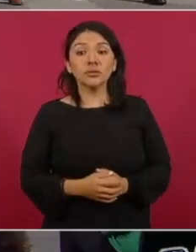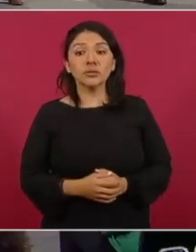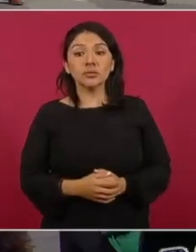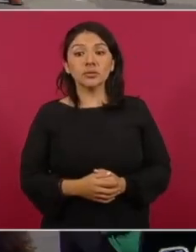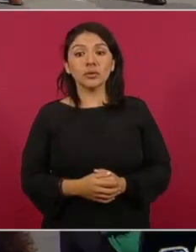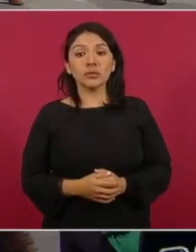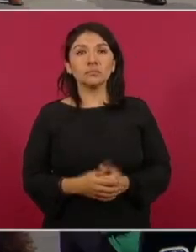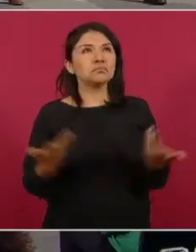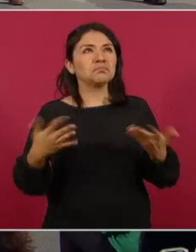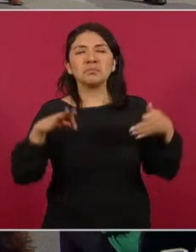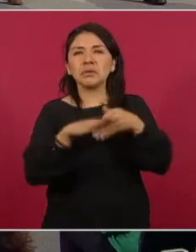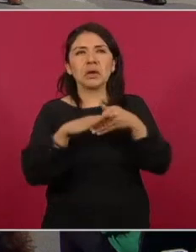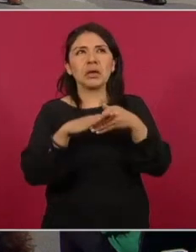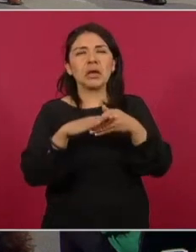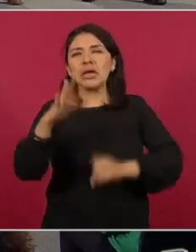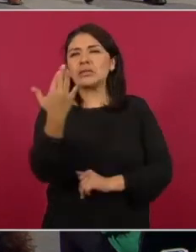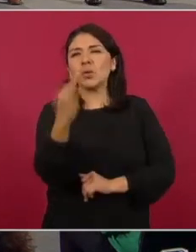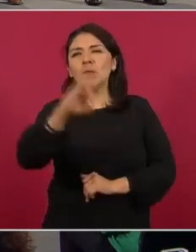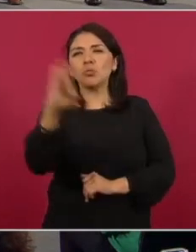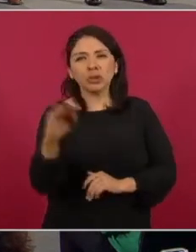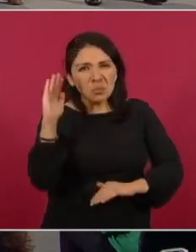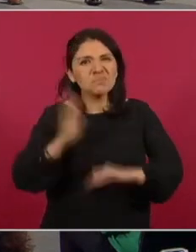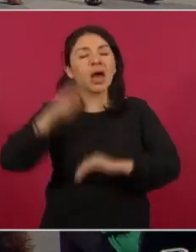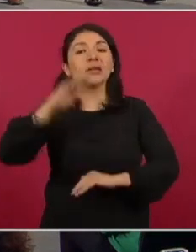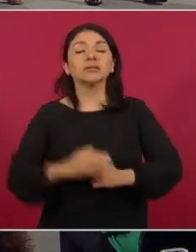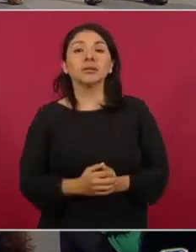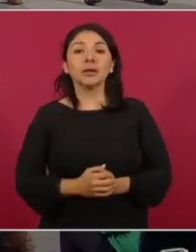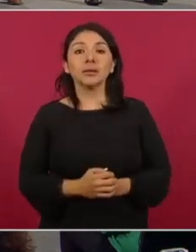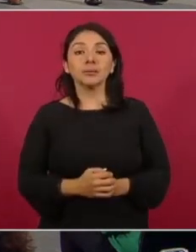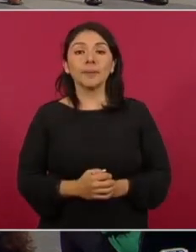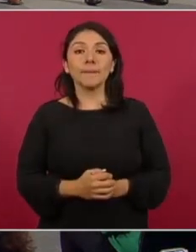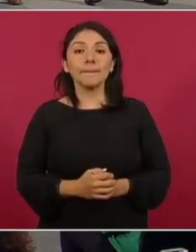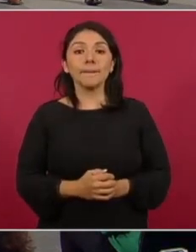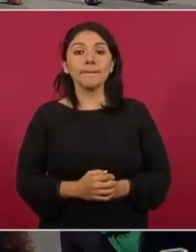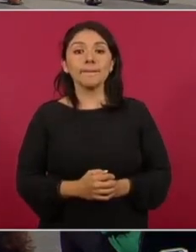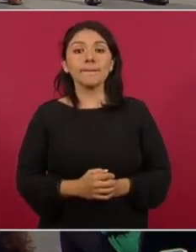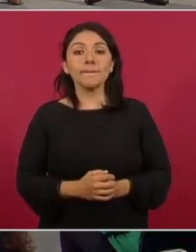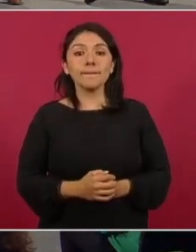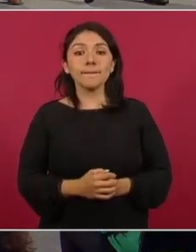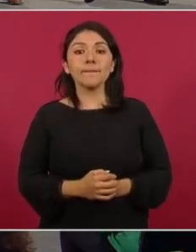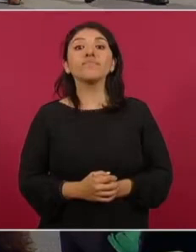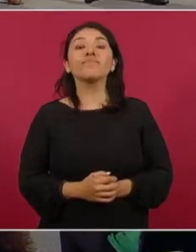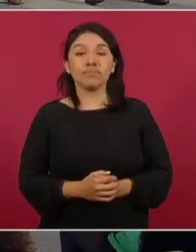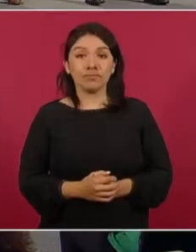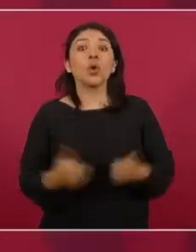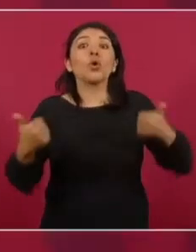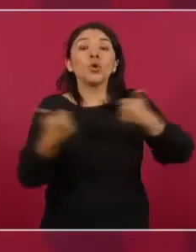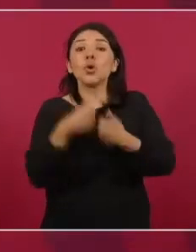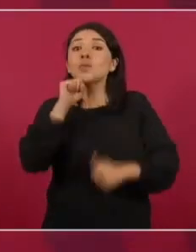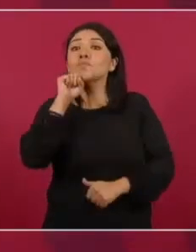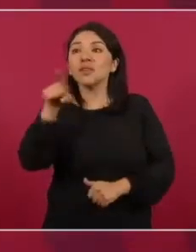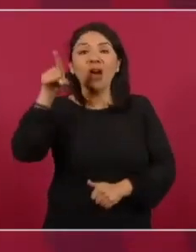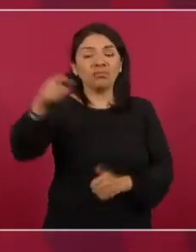en más del 50 por ciento con la resolución de la Corte.